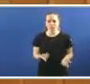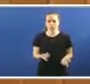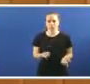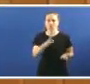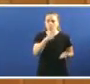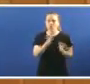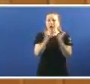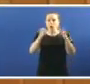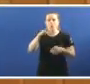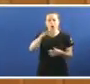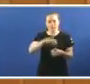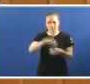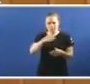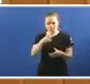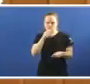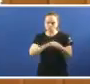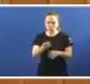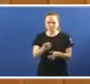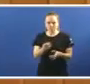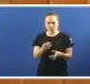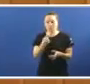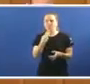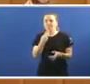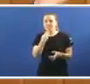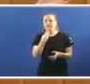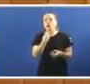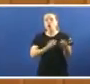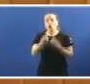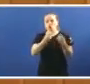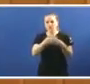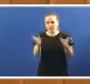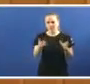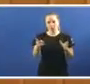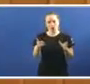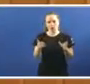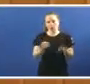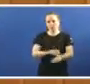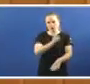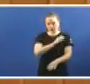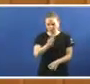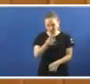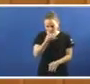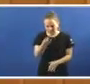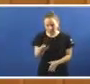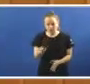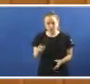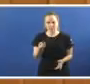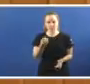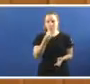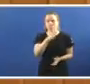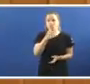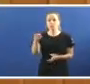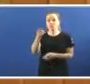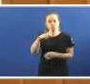acordo do pleno de Cambados Que pide que se abran as consultas Do centro de saúde moi revolucionario tamén Polas tardes Porque vostedes non